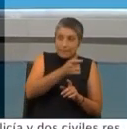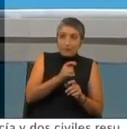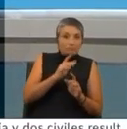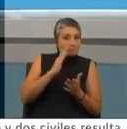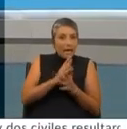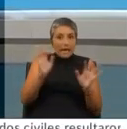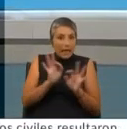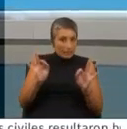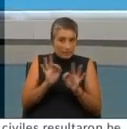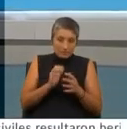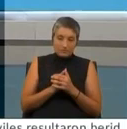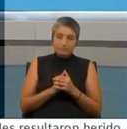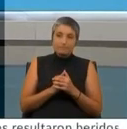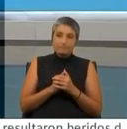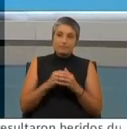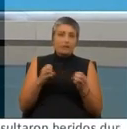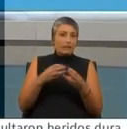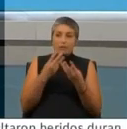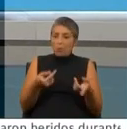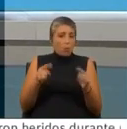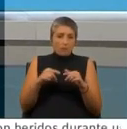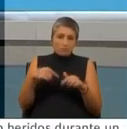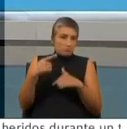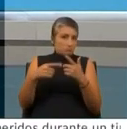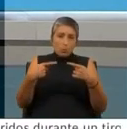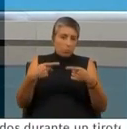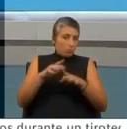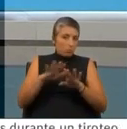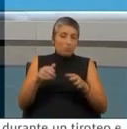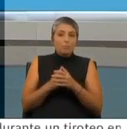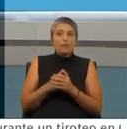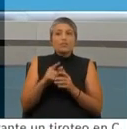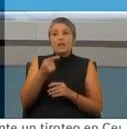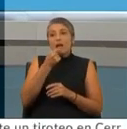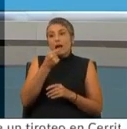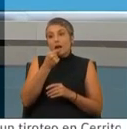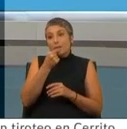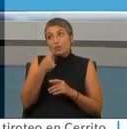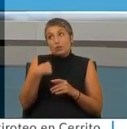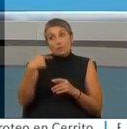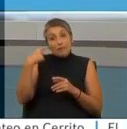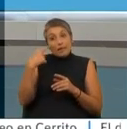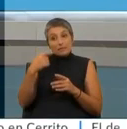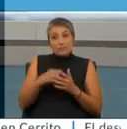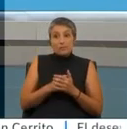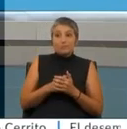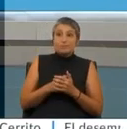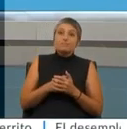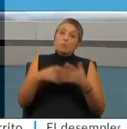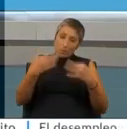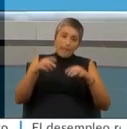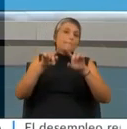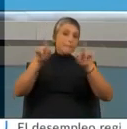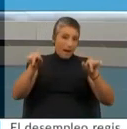nada. En lo global, entonces... Renudó conforme al juego. Entonces, en esta, el árbitro... La verdad que estuvieron bien del VAR, para